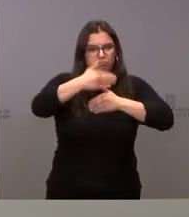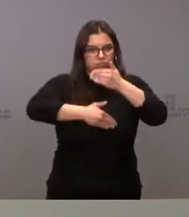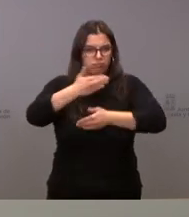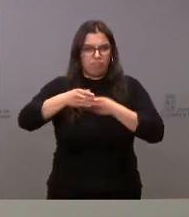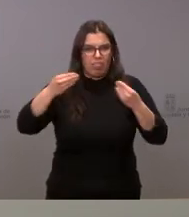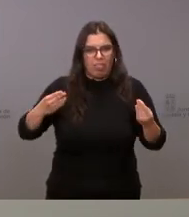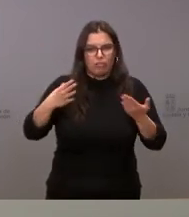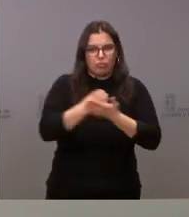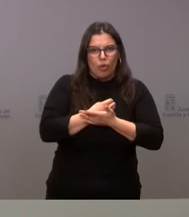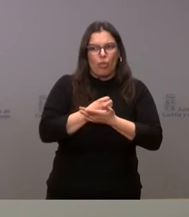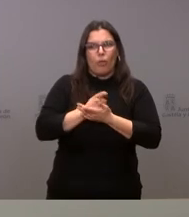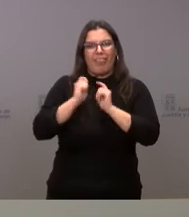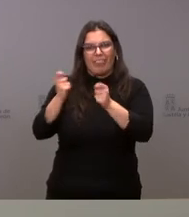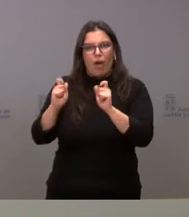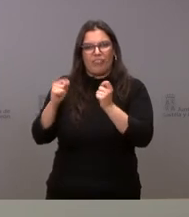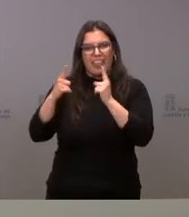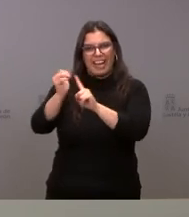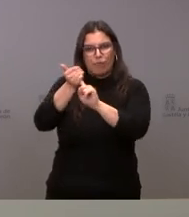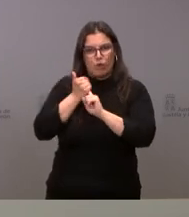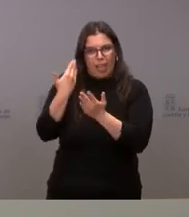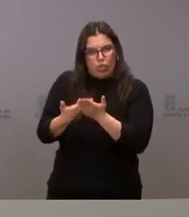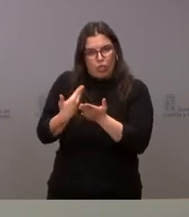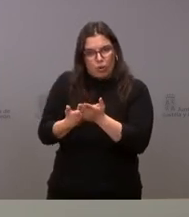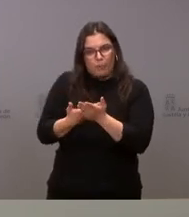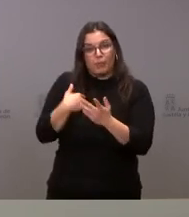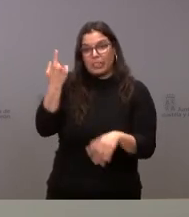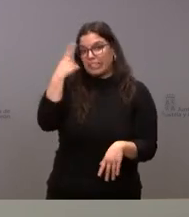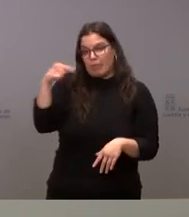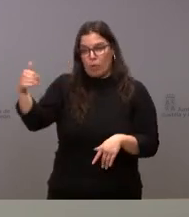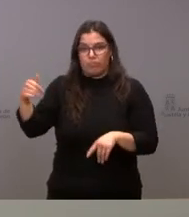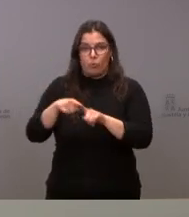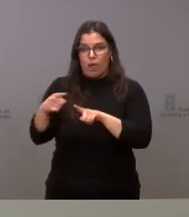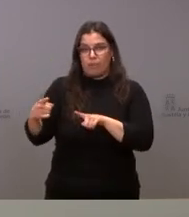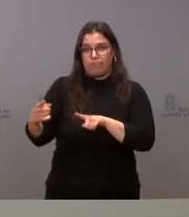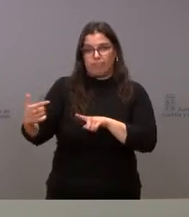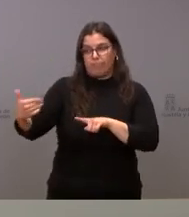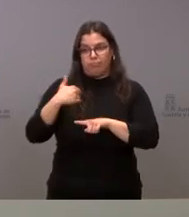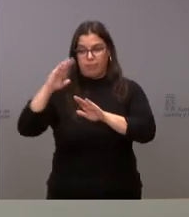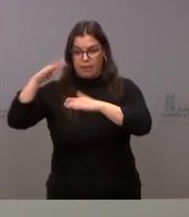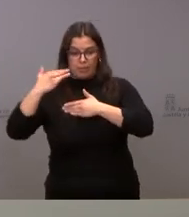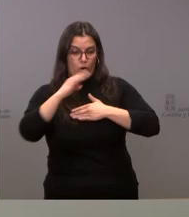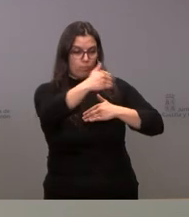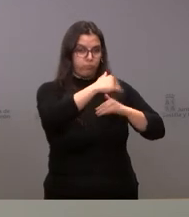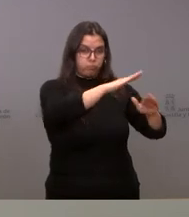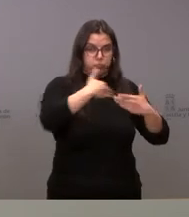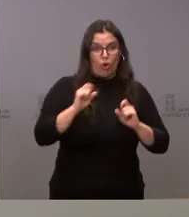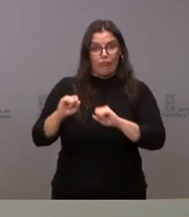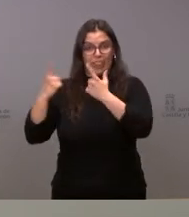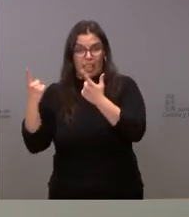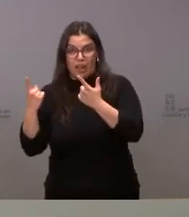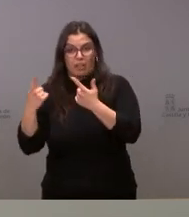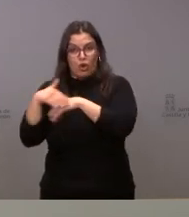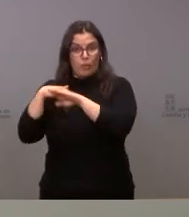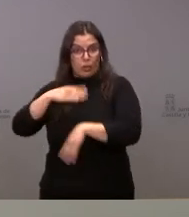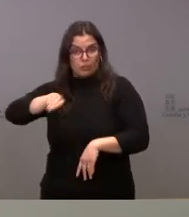adquirir su condición de refugiado con lo cual somos conscientes de que nos van a llegar por una doble vía por la vía formal a través digamos del